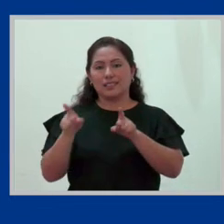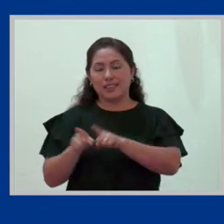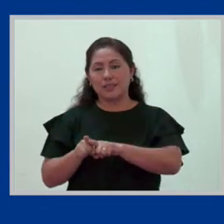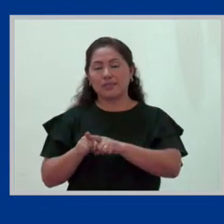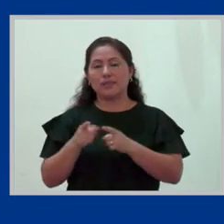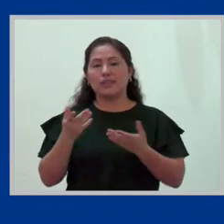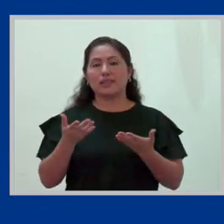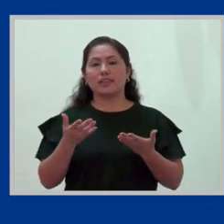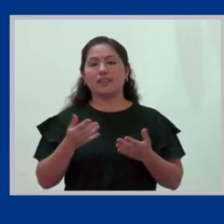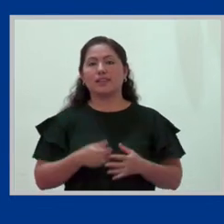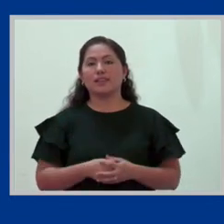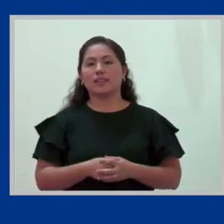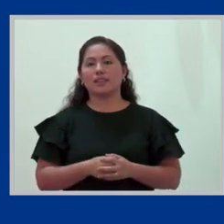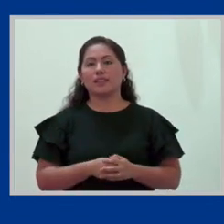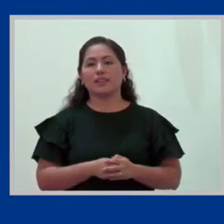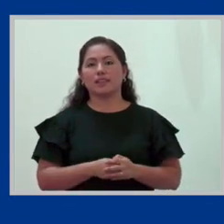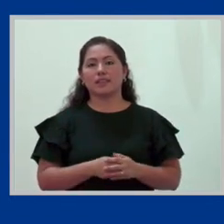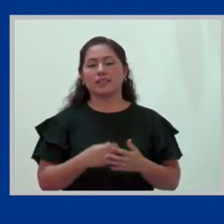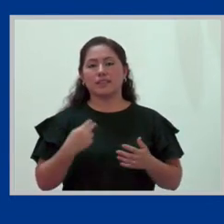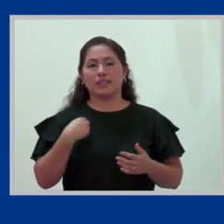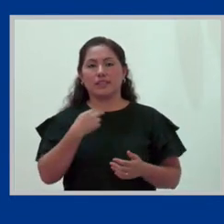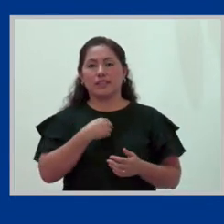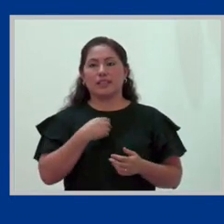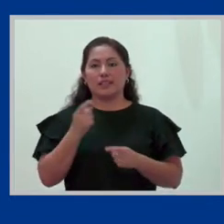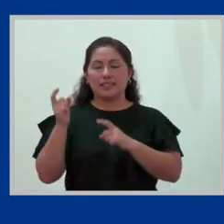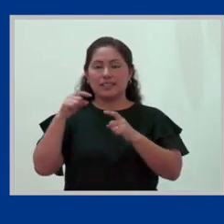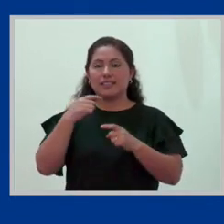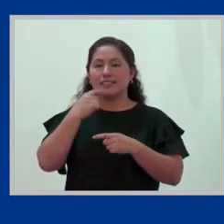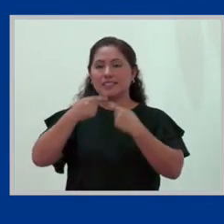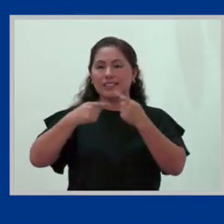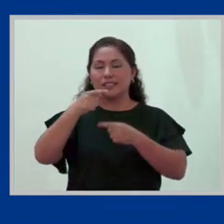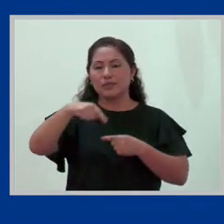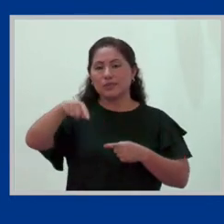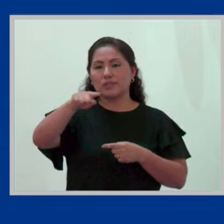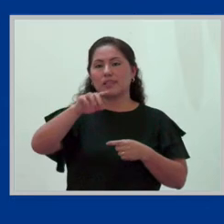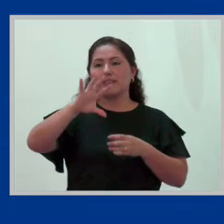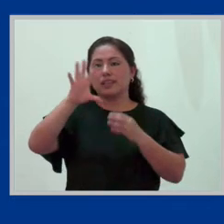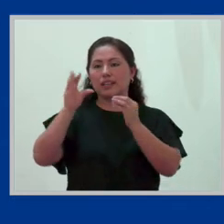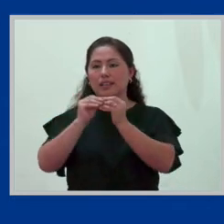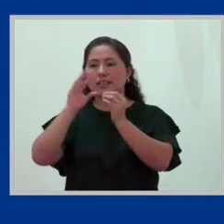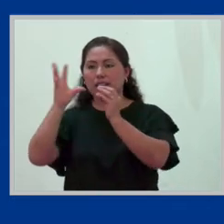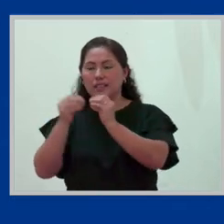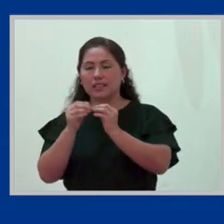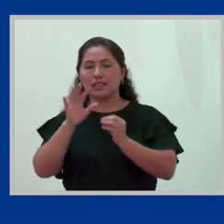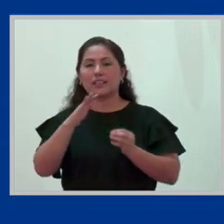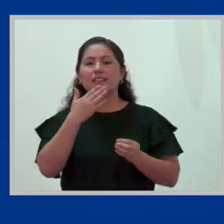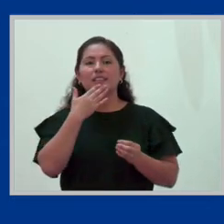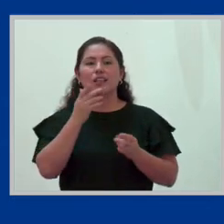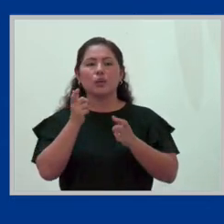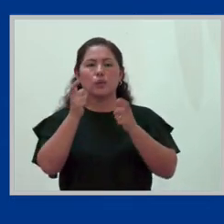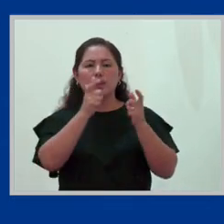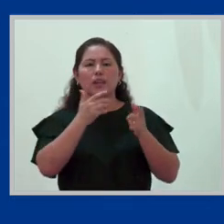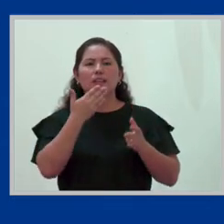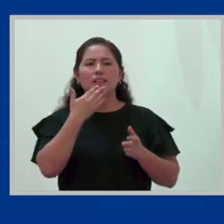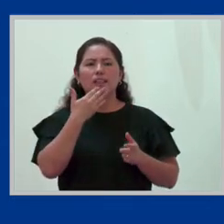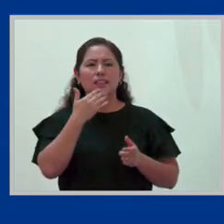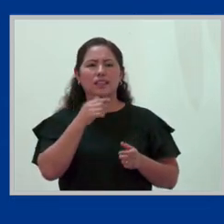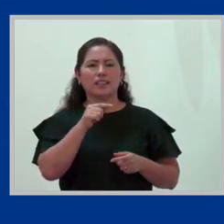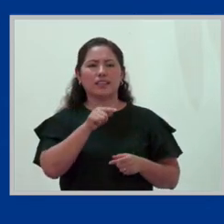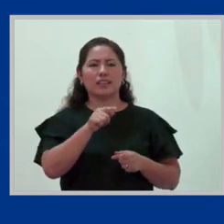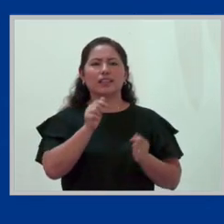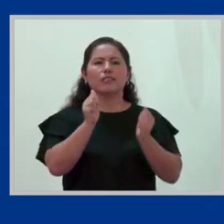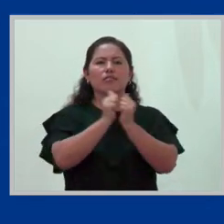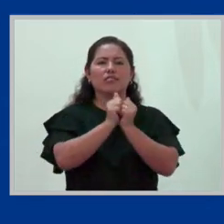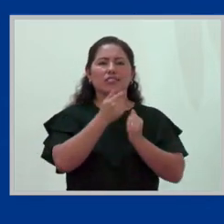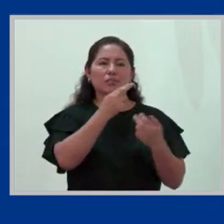trayendo a colación lo que veníamos diciendo, aquellos que están asociados a los cuidados son particularmente asociados a las